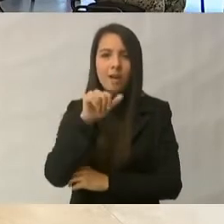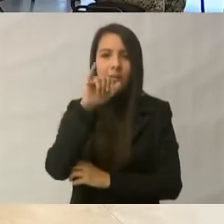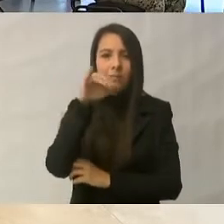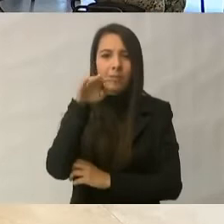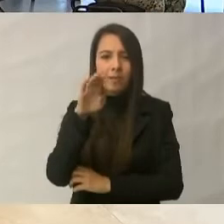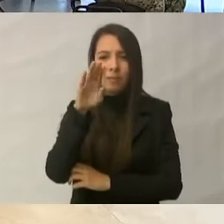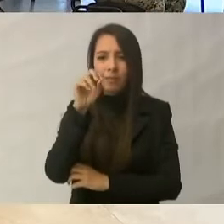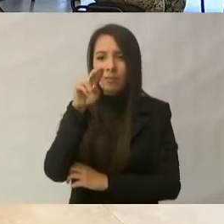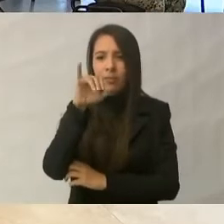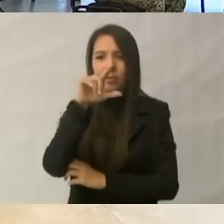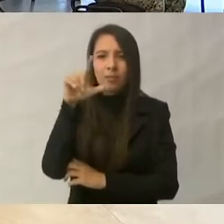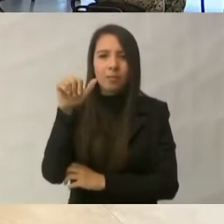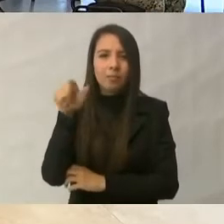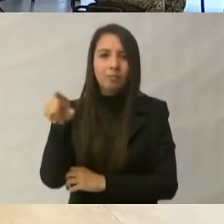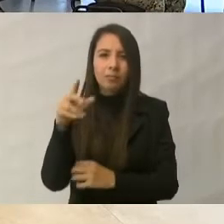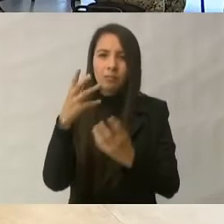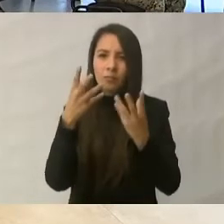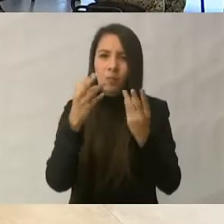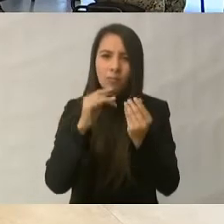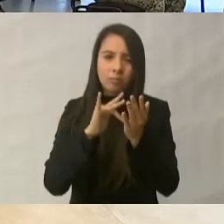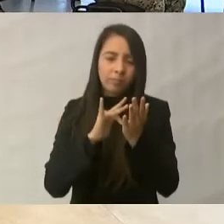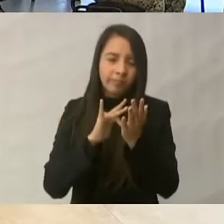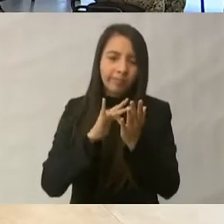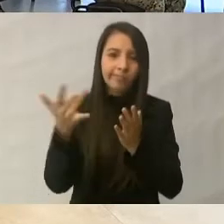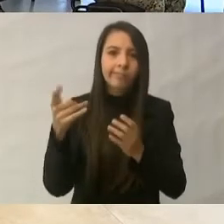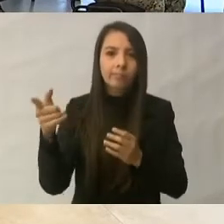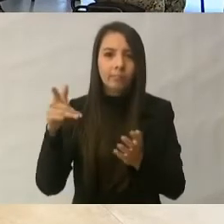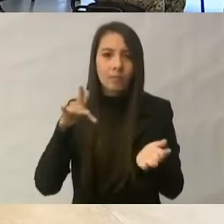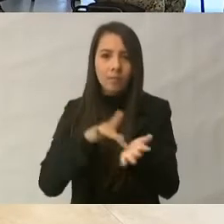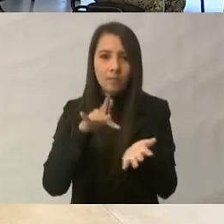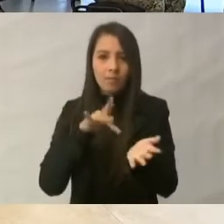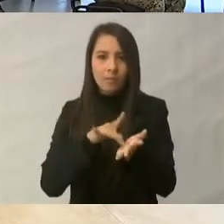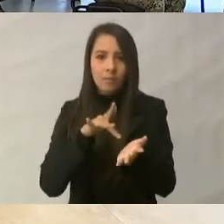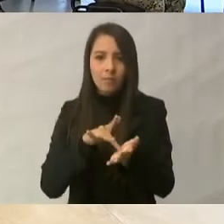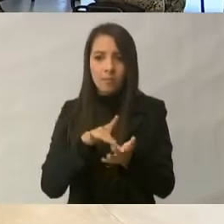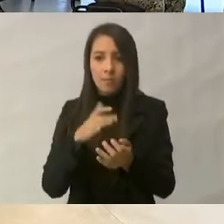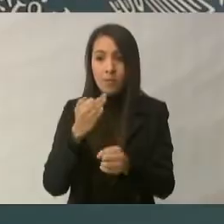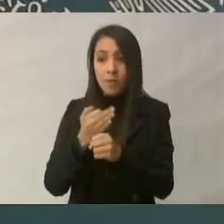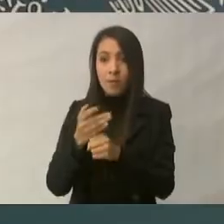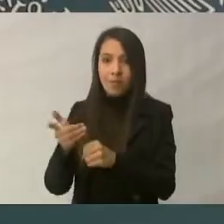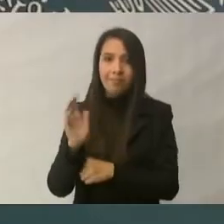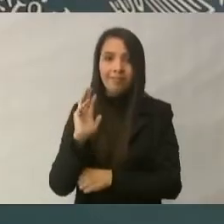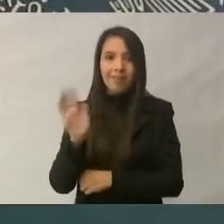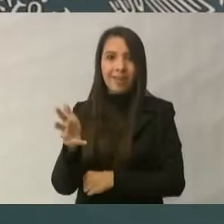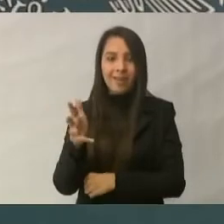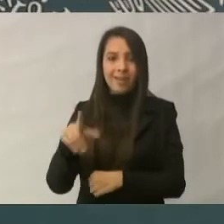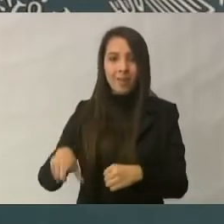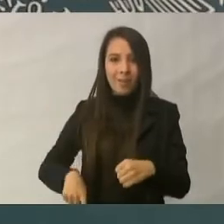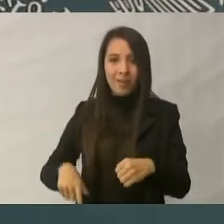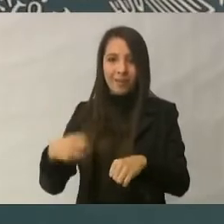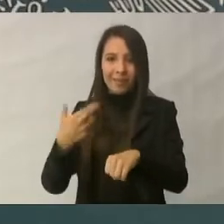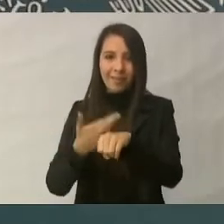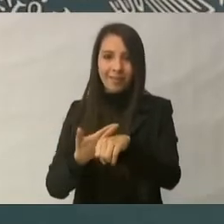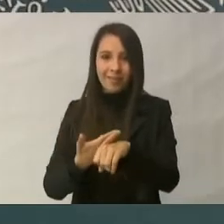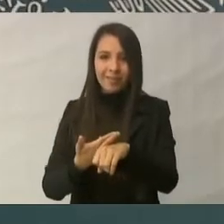su apoyo ahora como gobernador y antes que fue más difícil